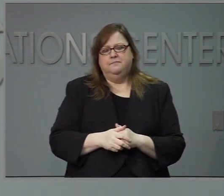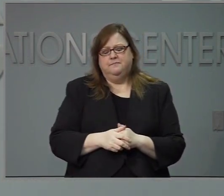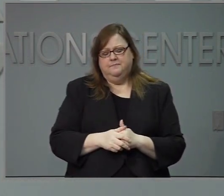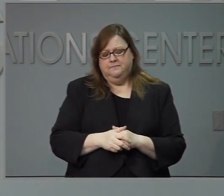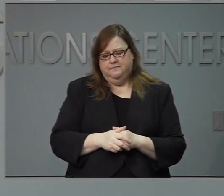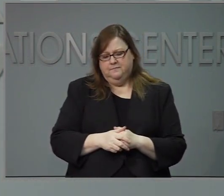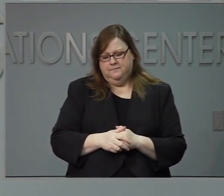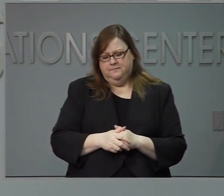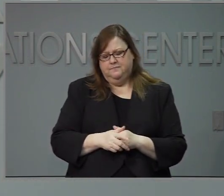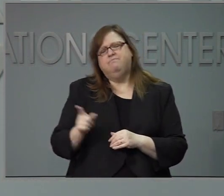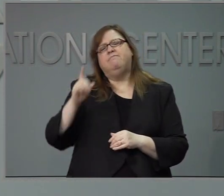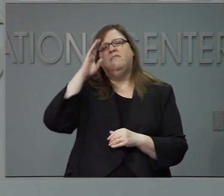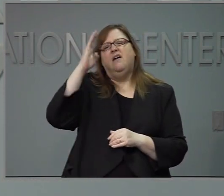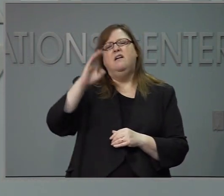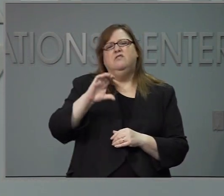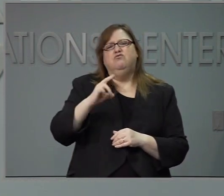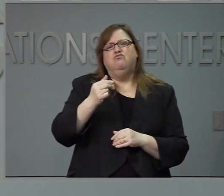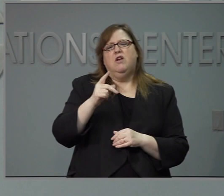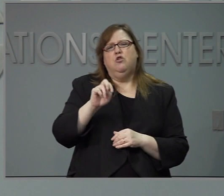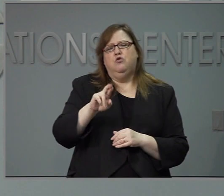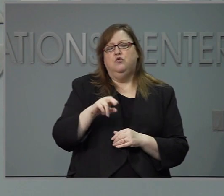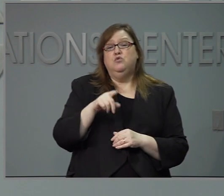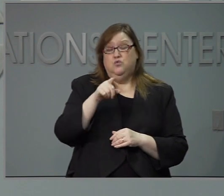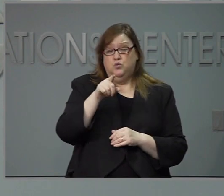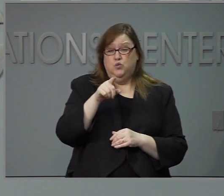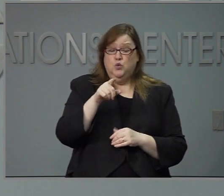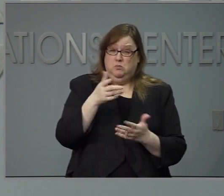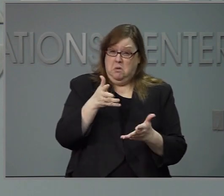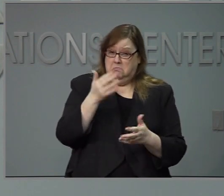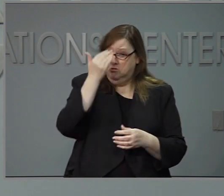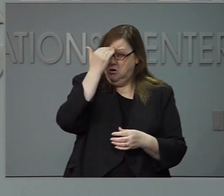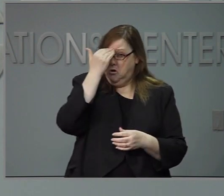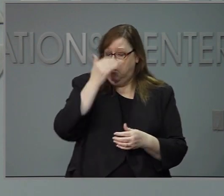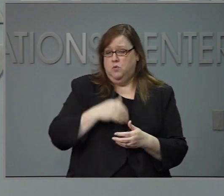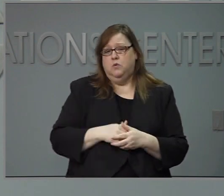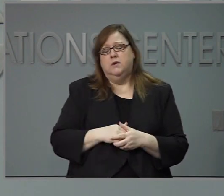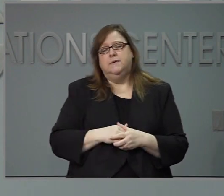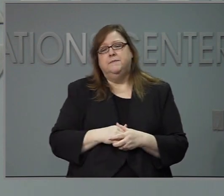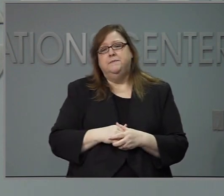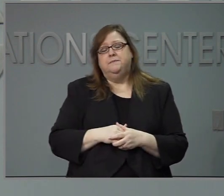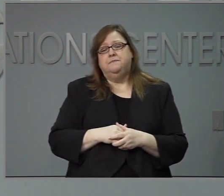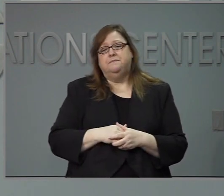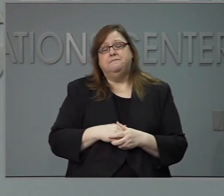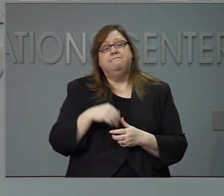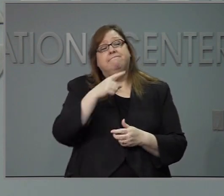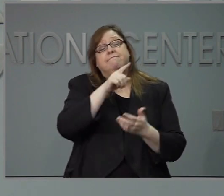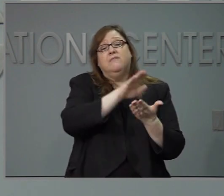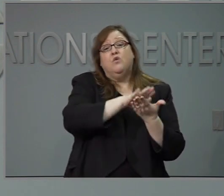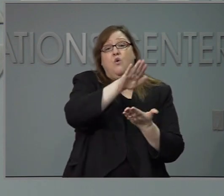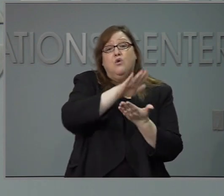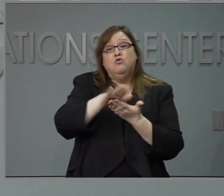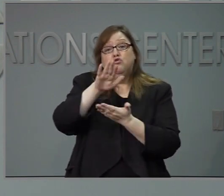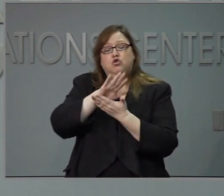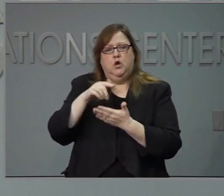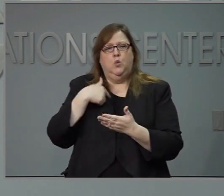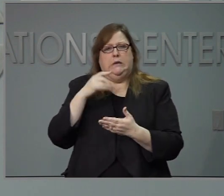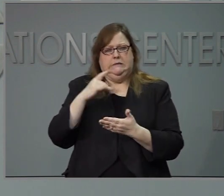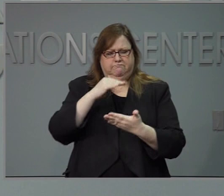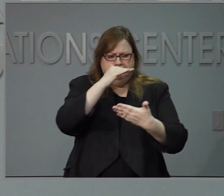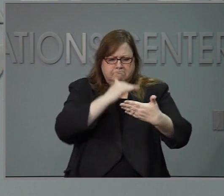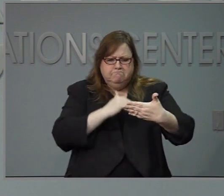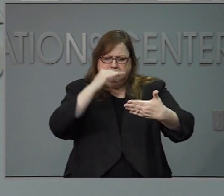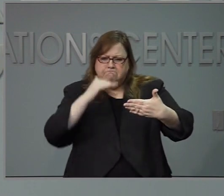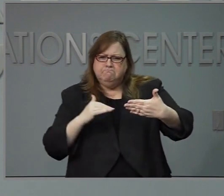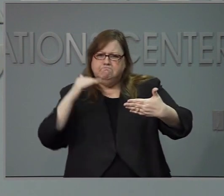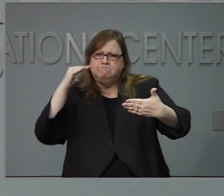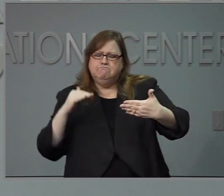Hola, Chantler, como tú sabes, tenemos guías para institutos de universidades y colegios de educación superior